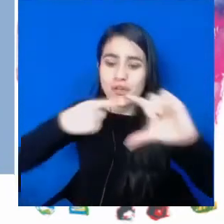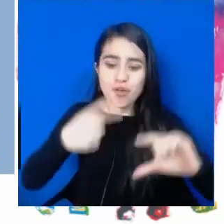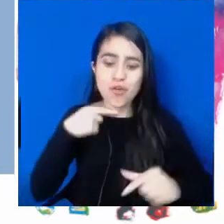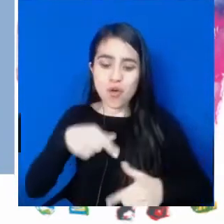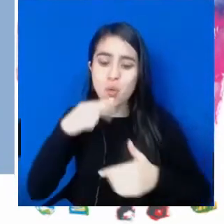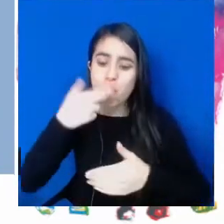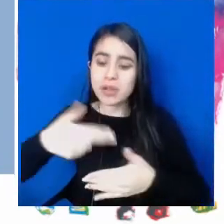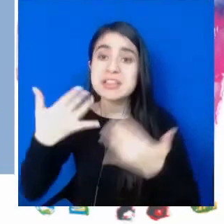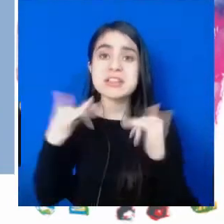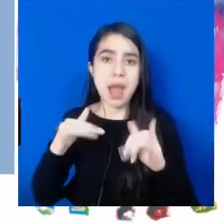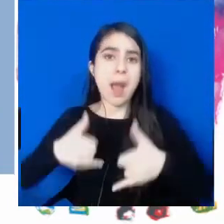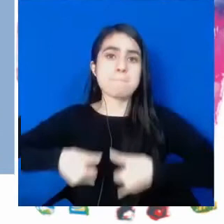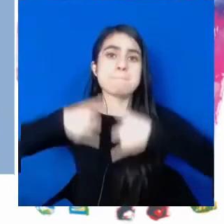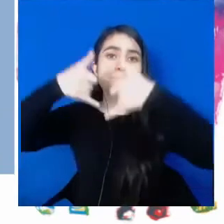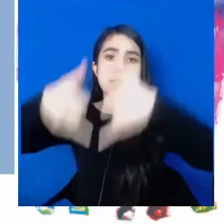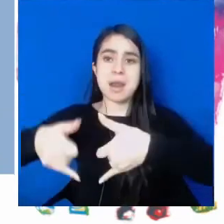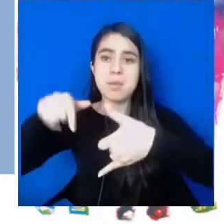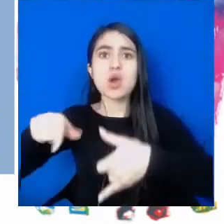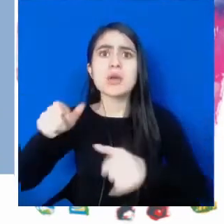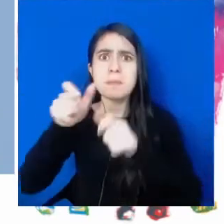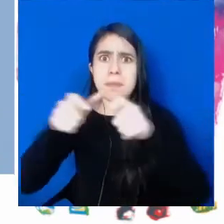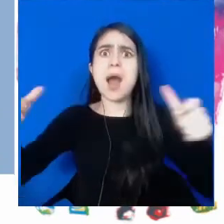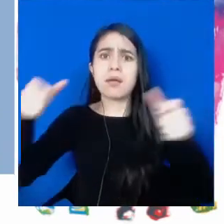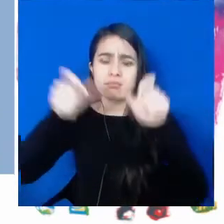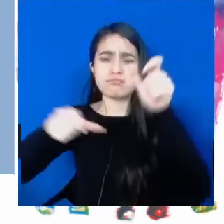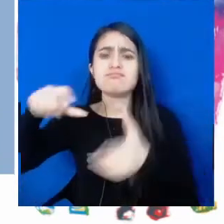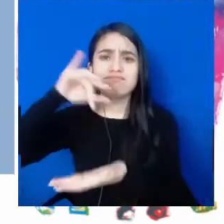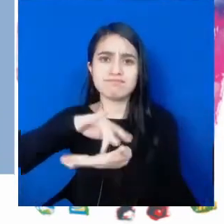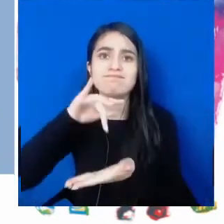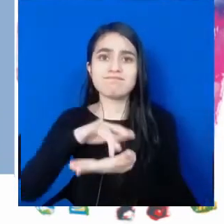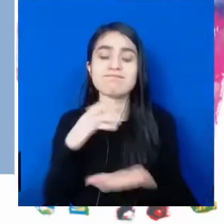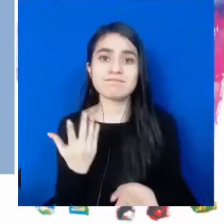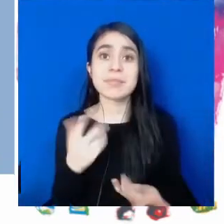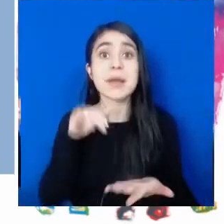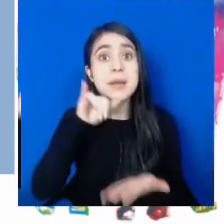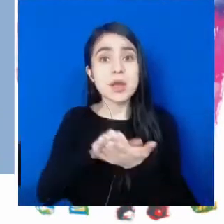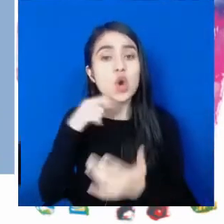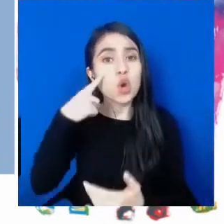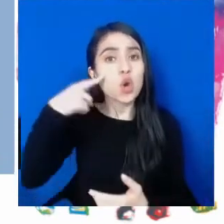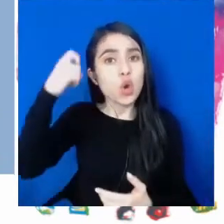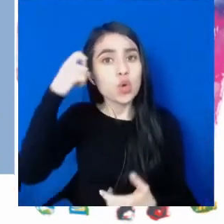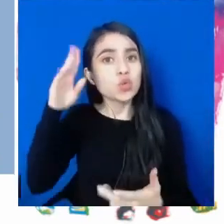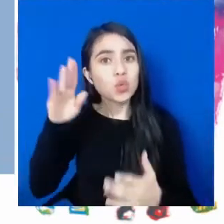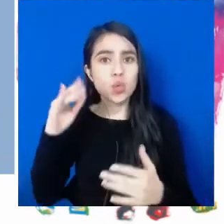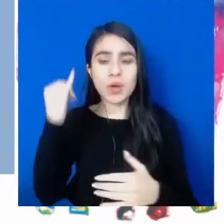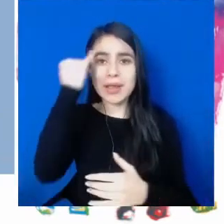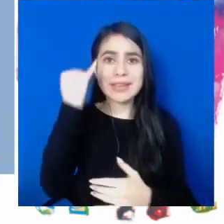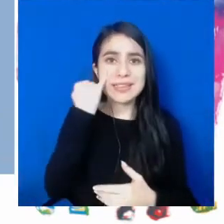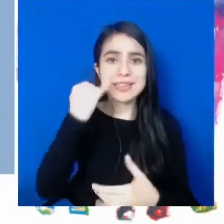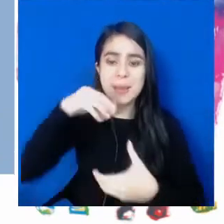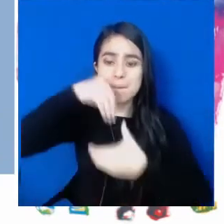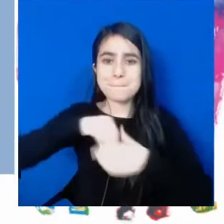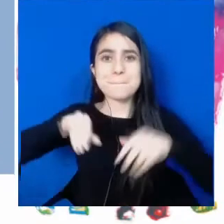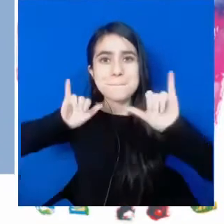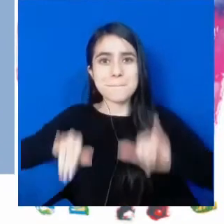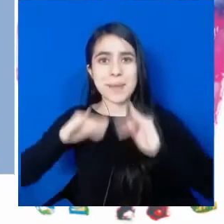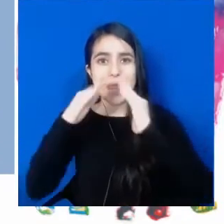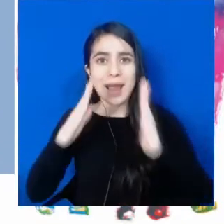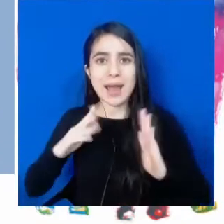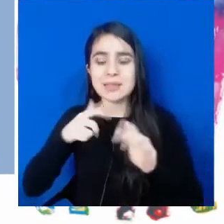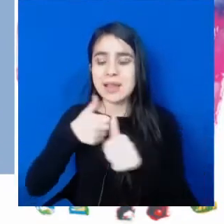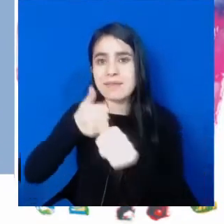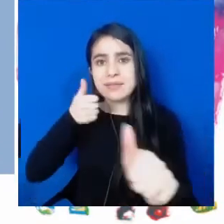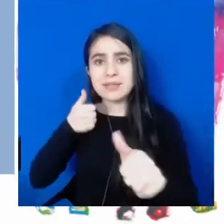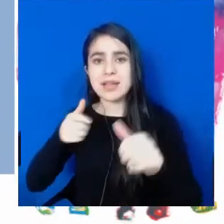Justamente ya los premiamos y tuvimos una gran participación. Todo este reto del INSI en Casa de la educación